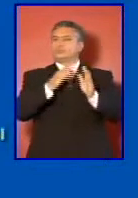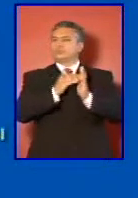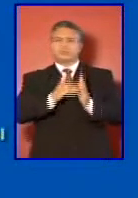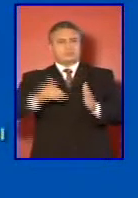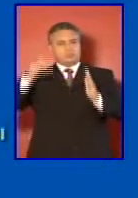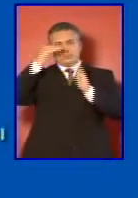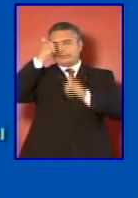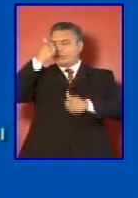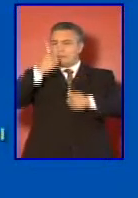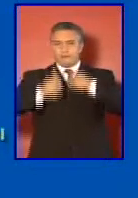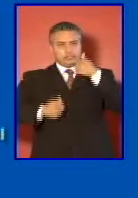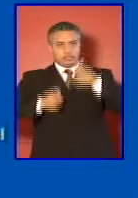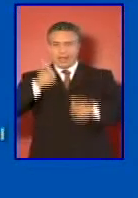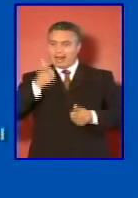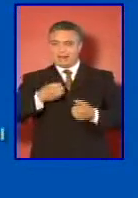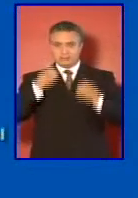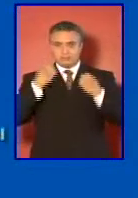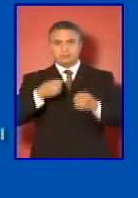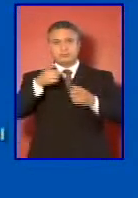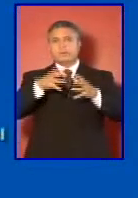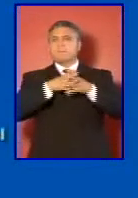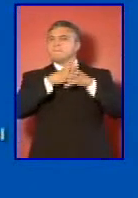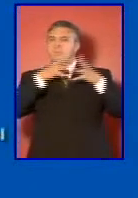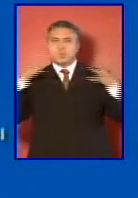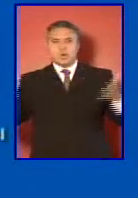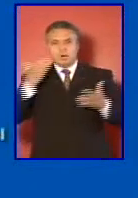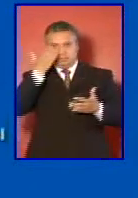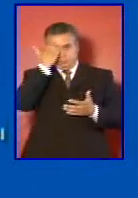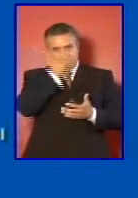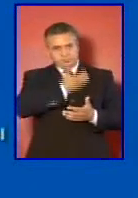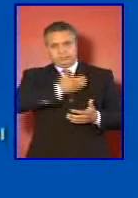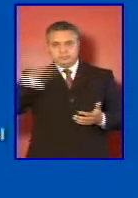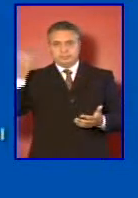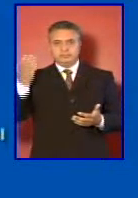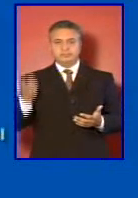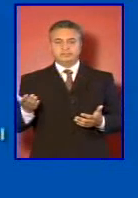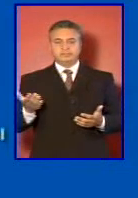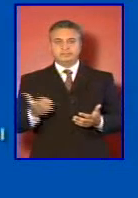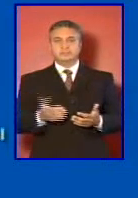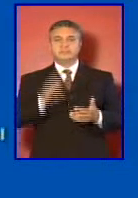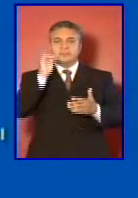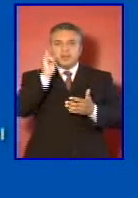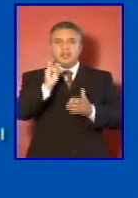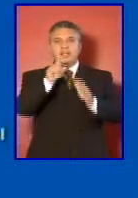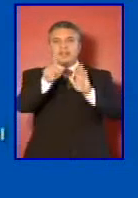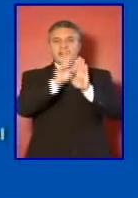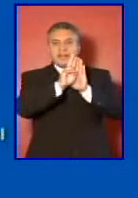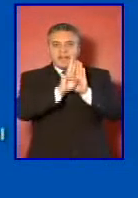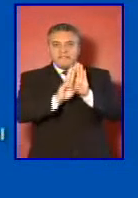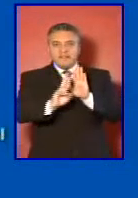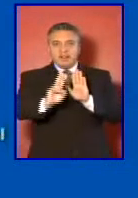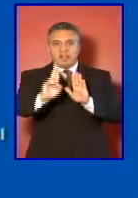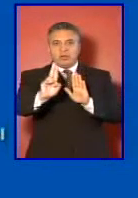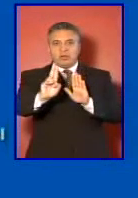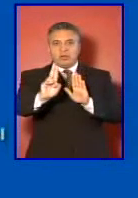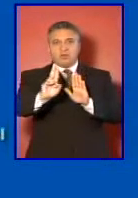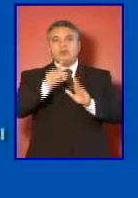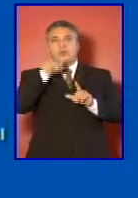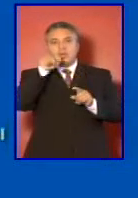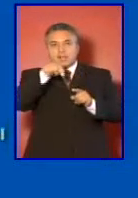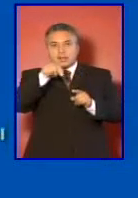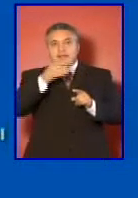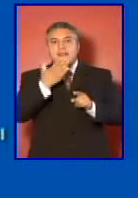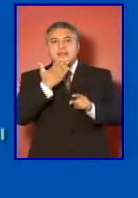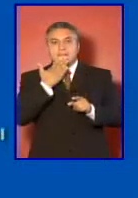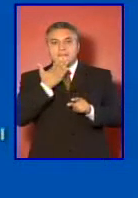profesionales, con enorme preparación y que reflejan también